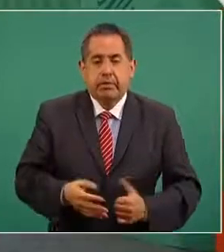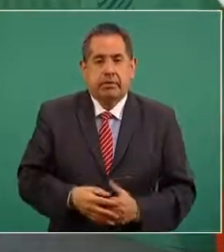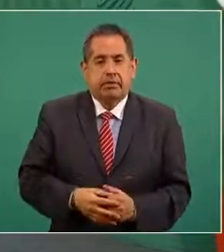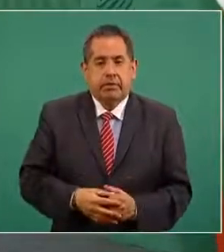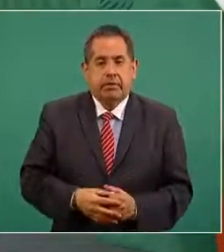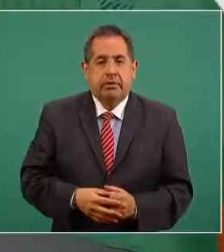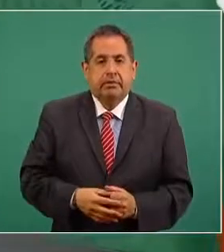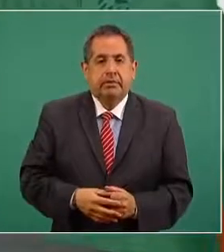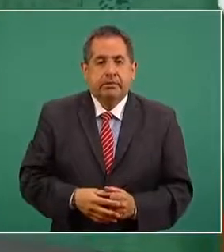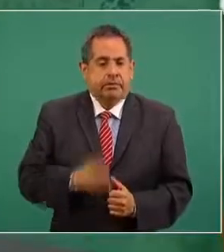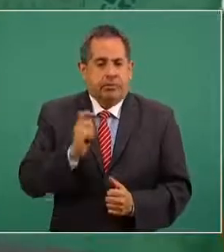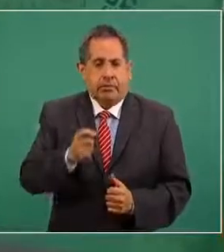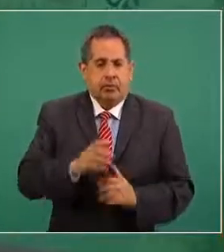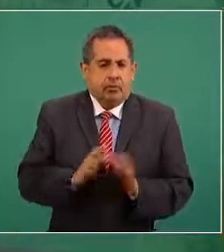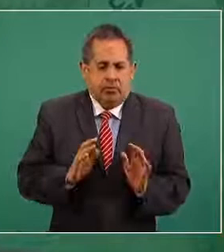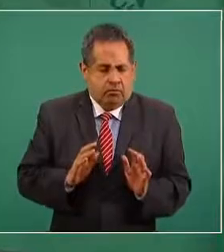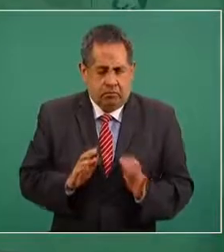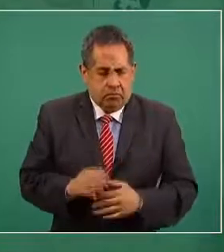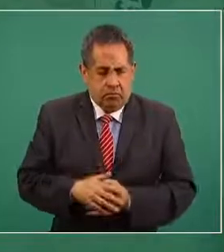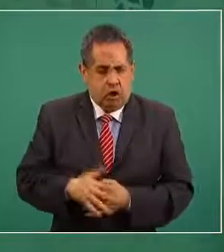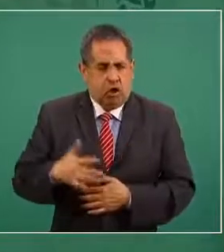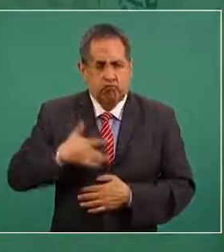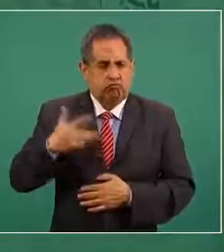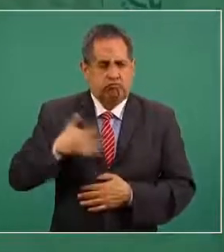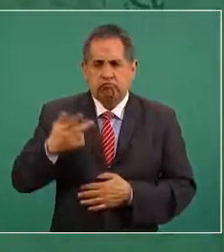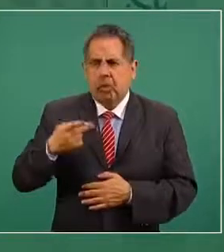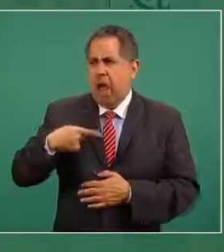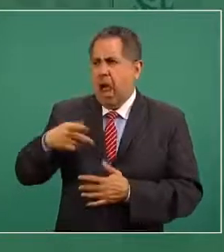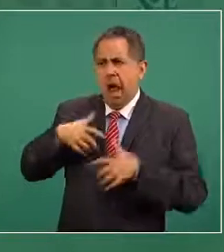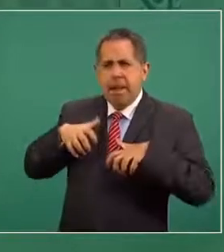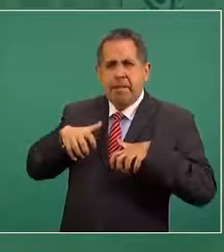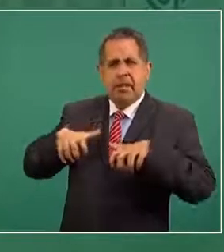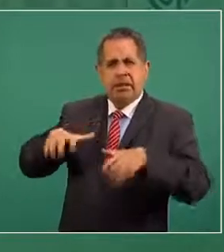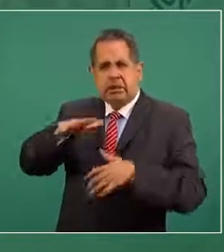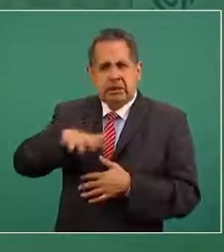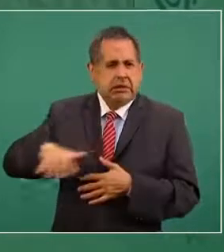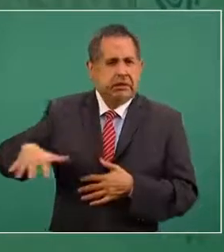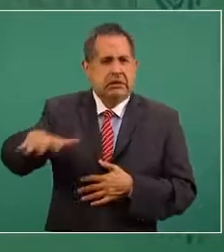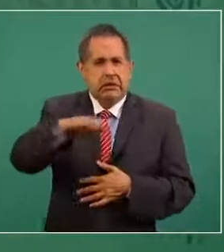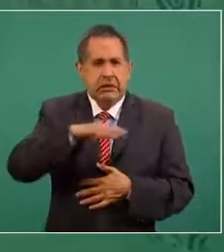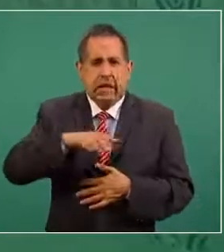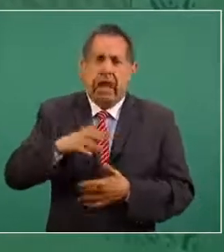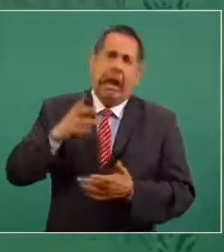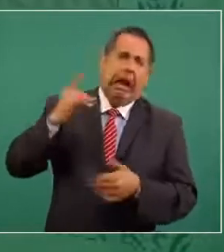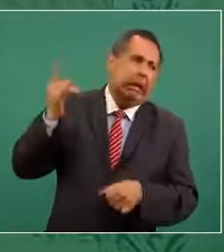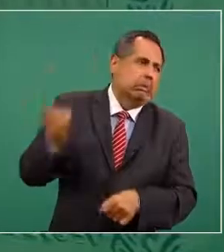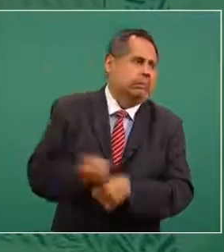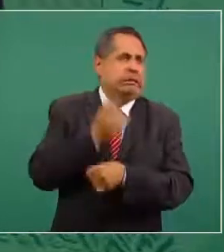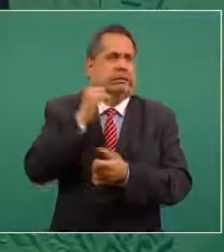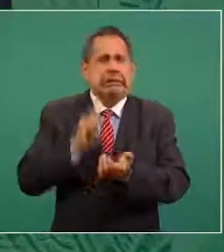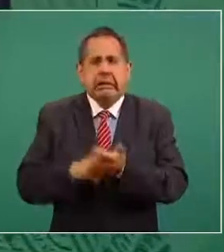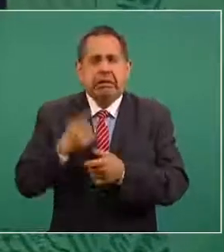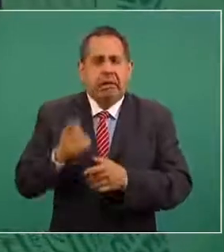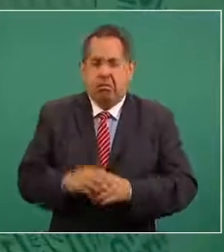y yo no siento que la gente se decepcione por eso